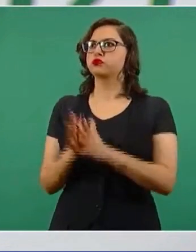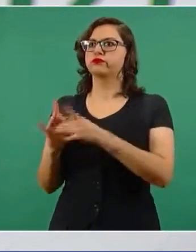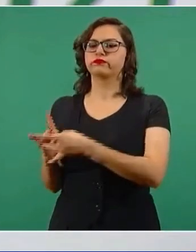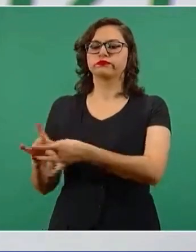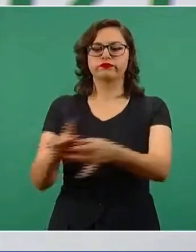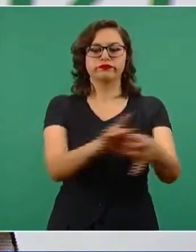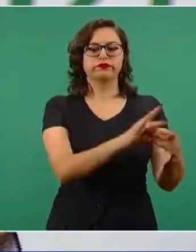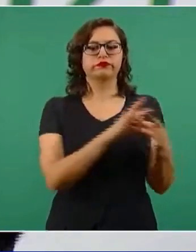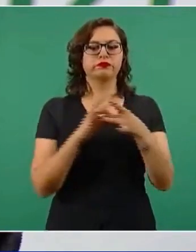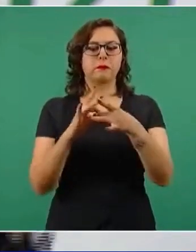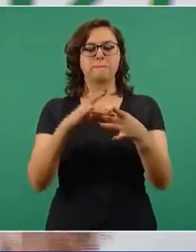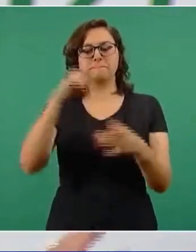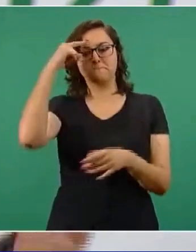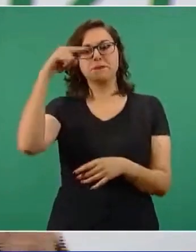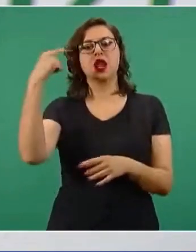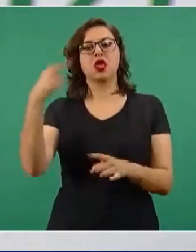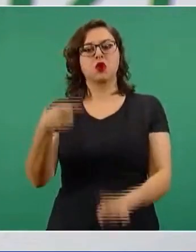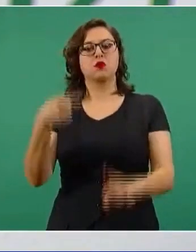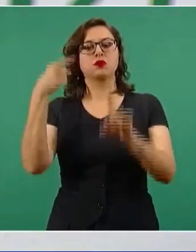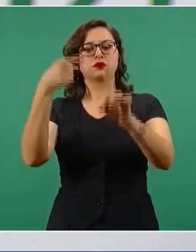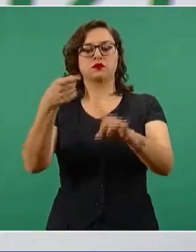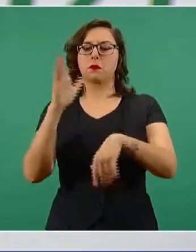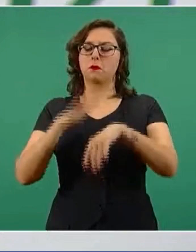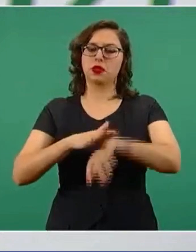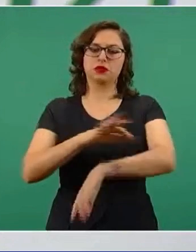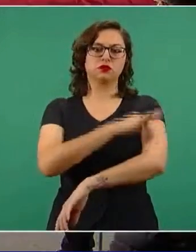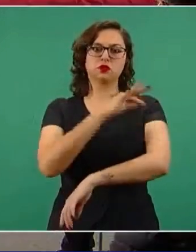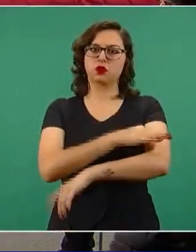las posibilidades, las opciones y la producción de vacunas.